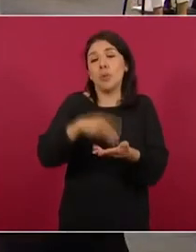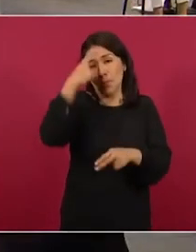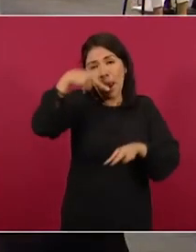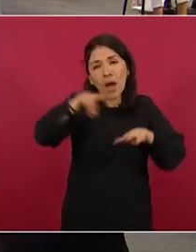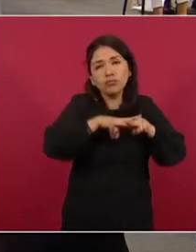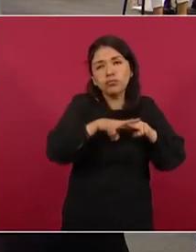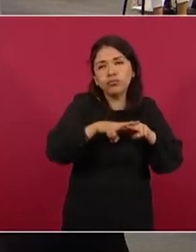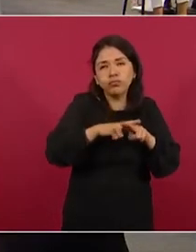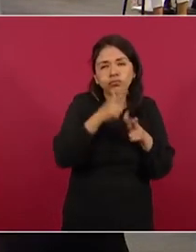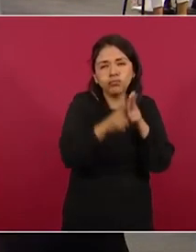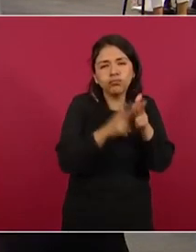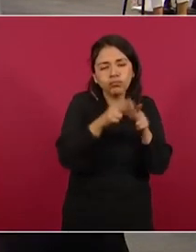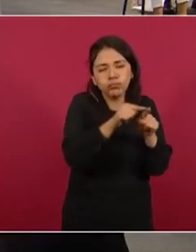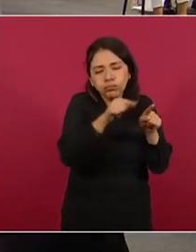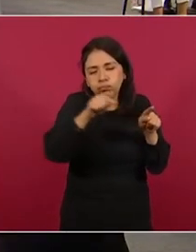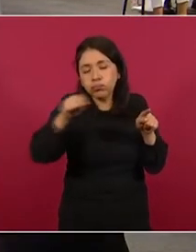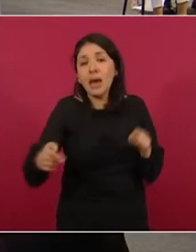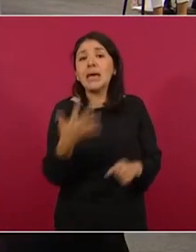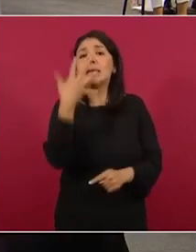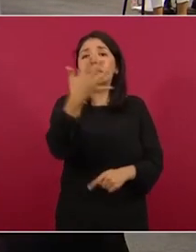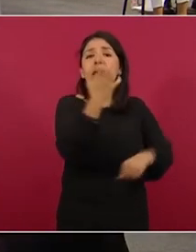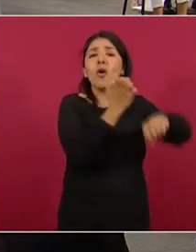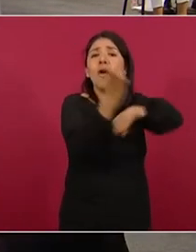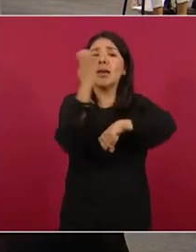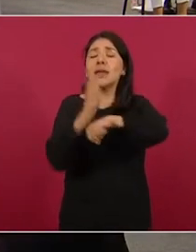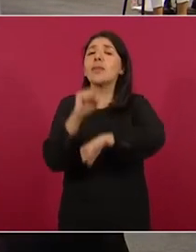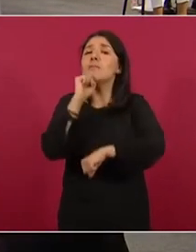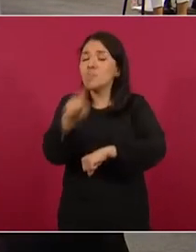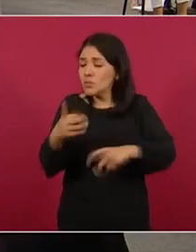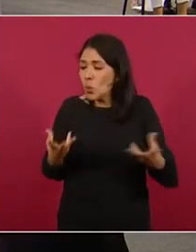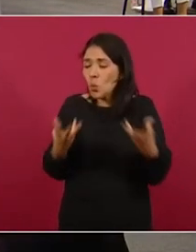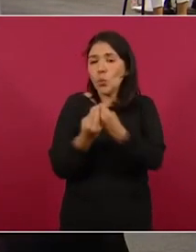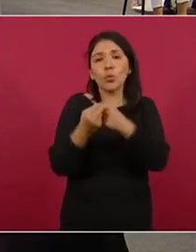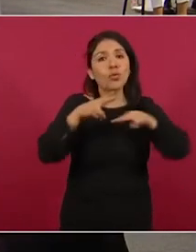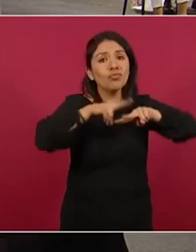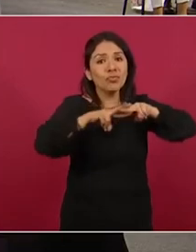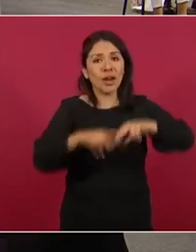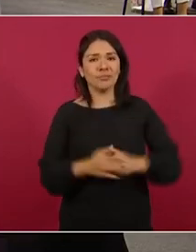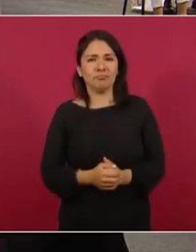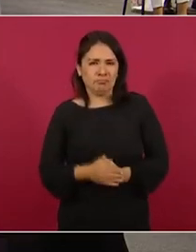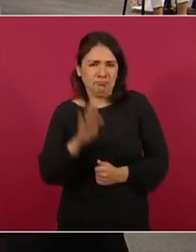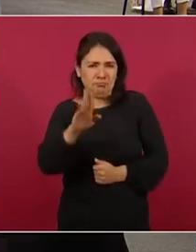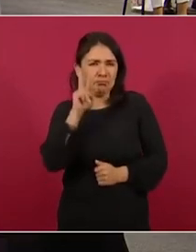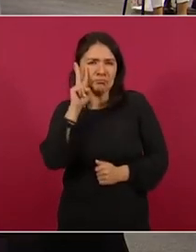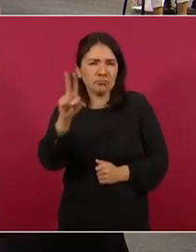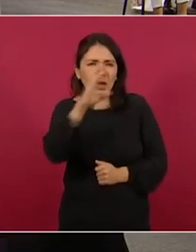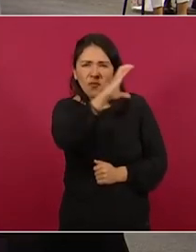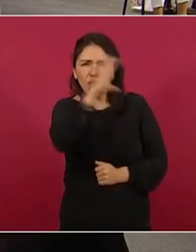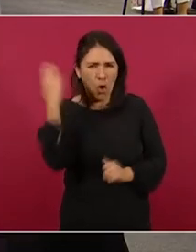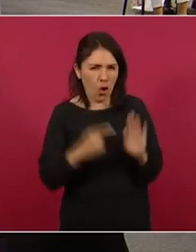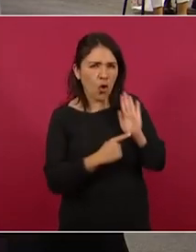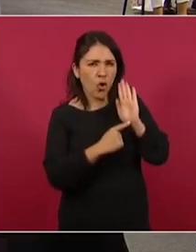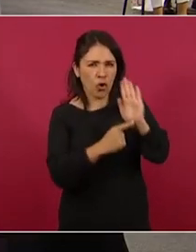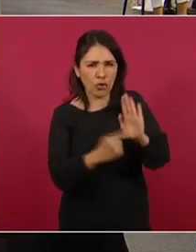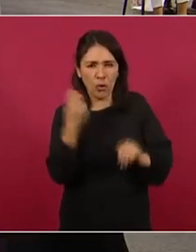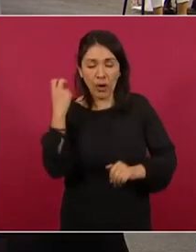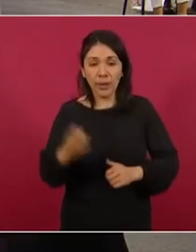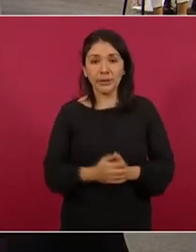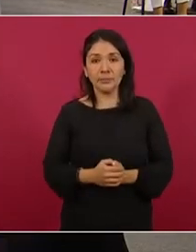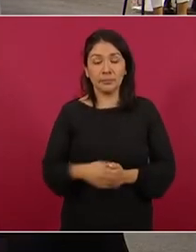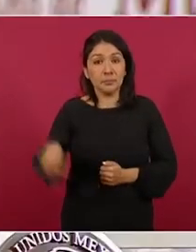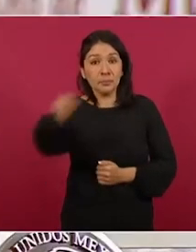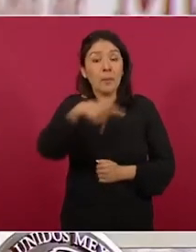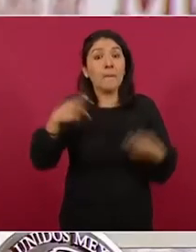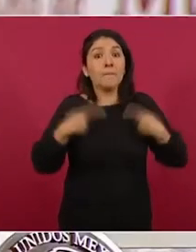vías en cinco estados que comprende el tren Bien, aquí les compartimos una fotografía a los